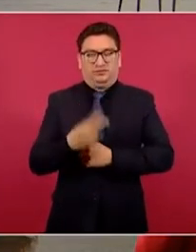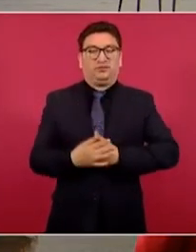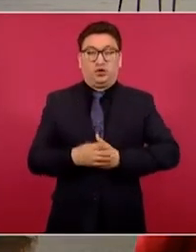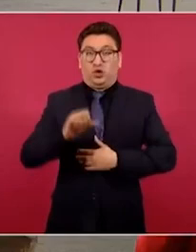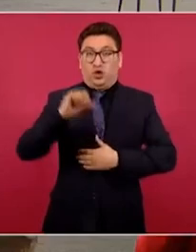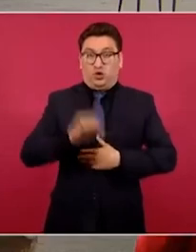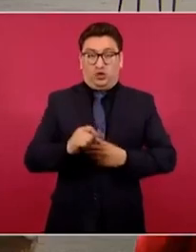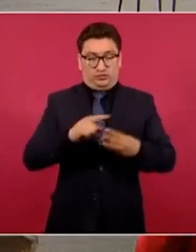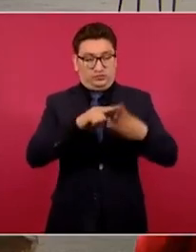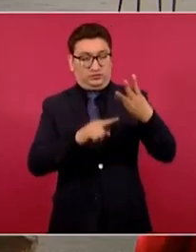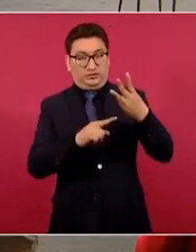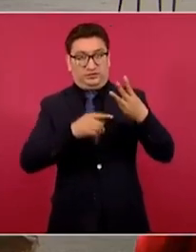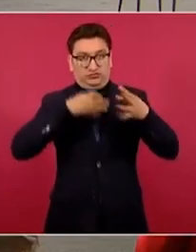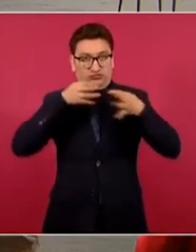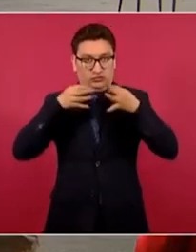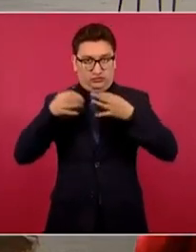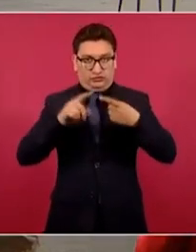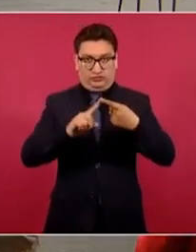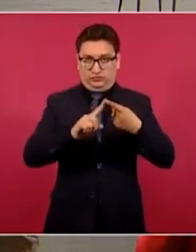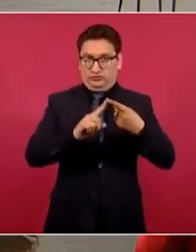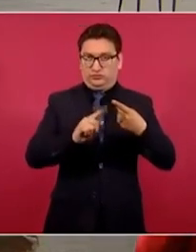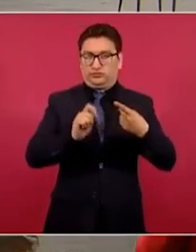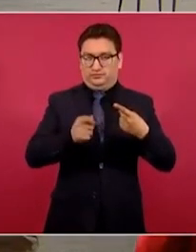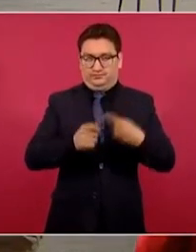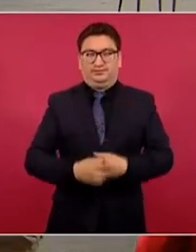Hoy traemos tres notas. La primera,